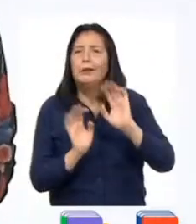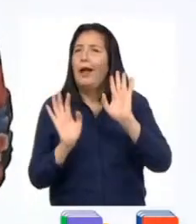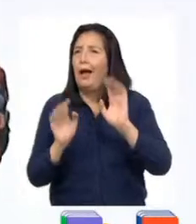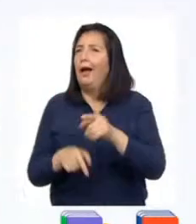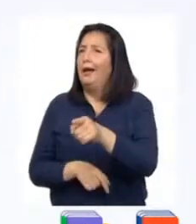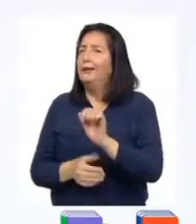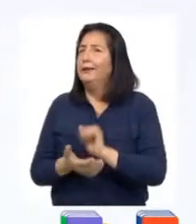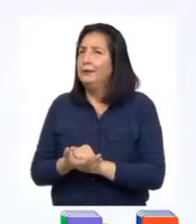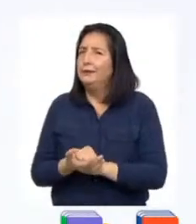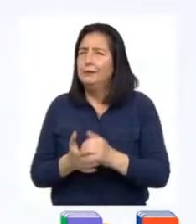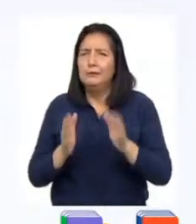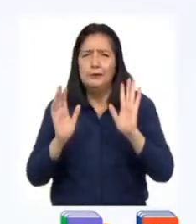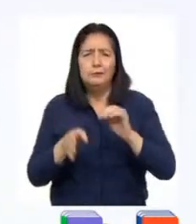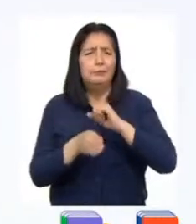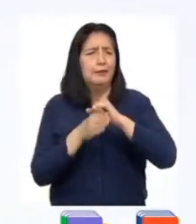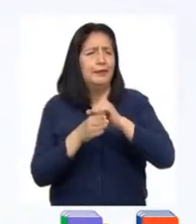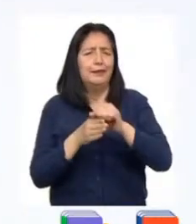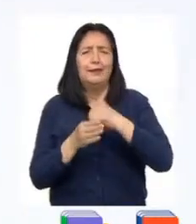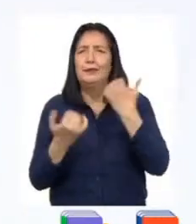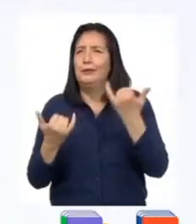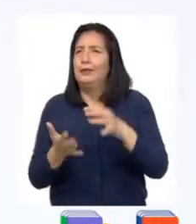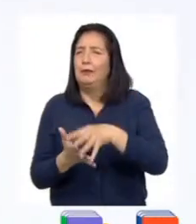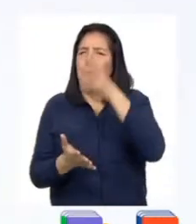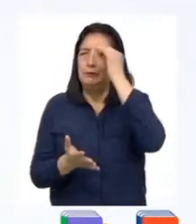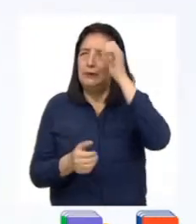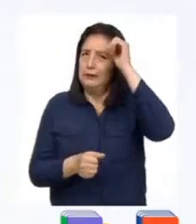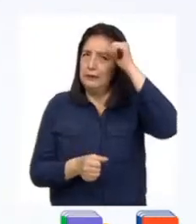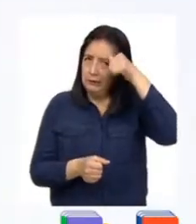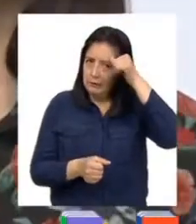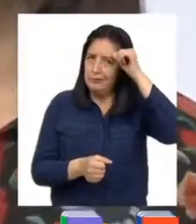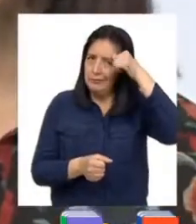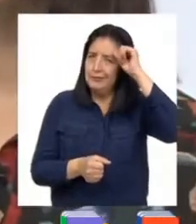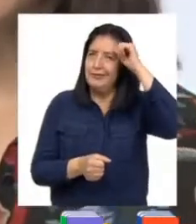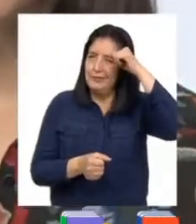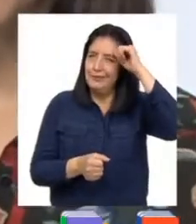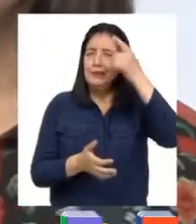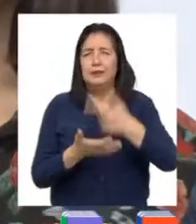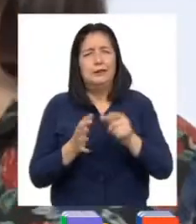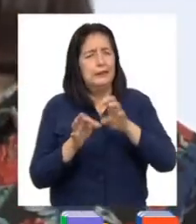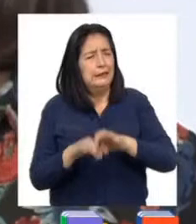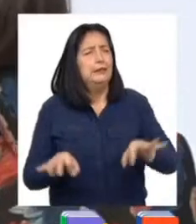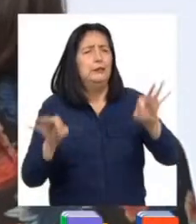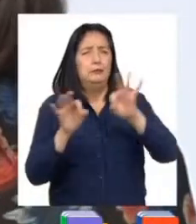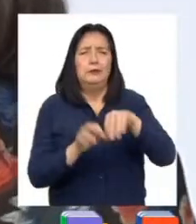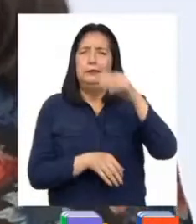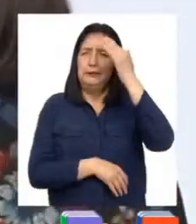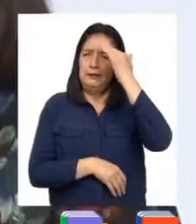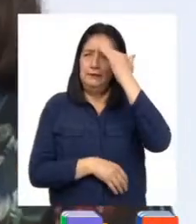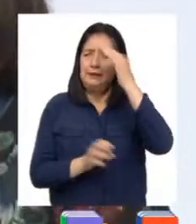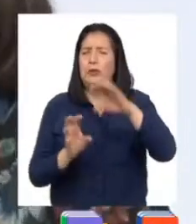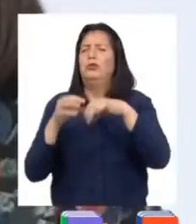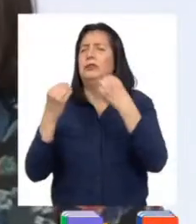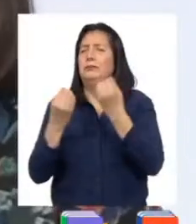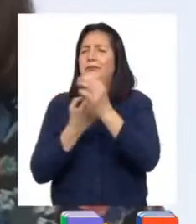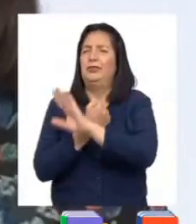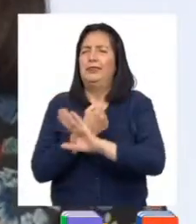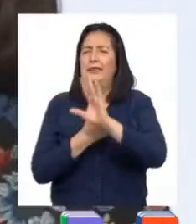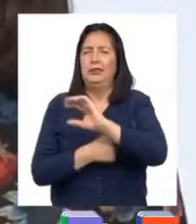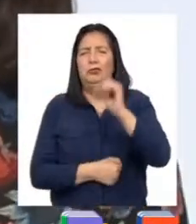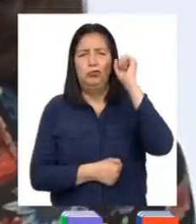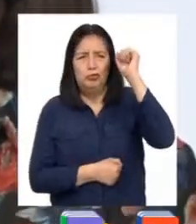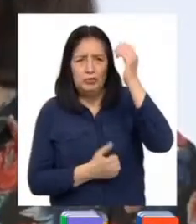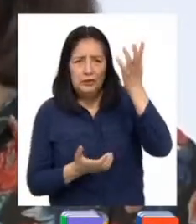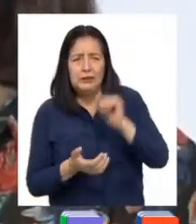todo, pongan en práctica todo lo aprendido recordando en todo momento que es importante conocer las instituciones que protegen nuestros derechos,